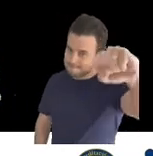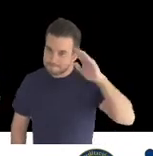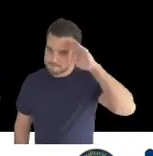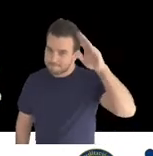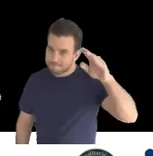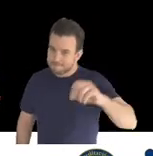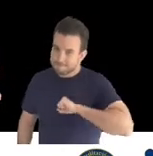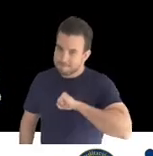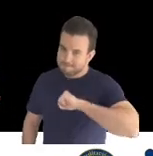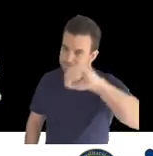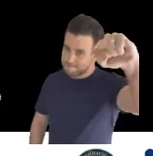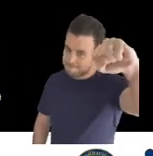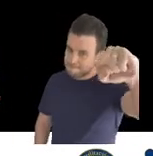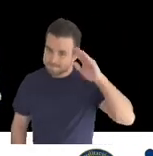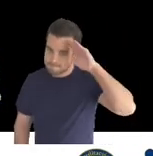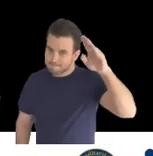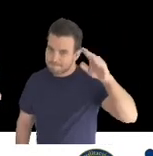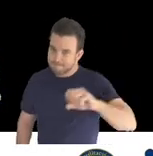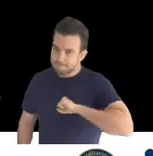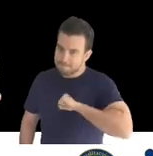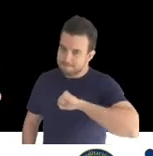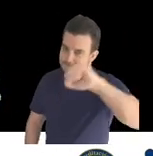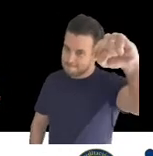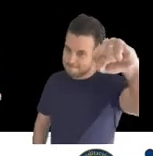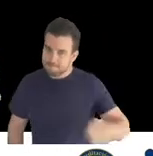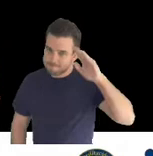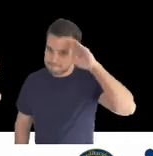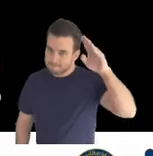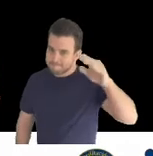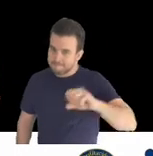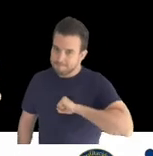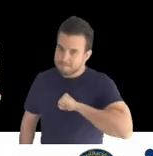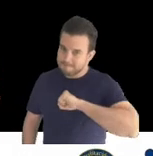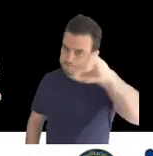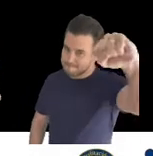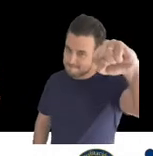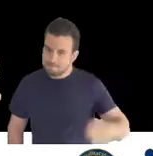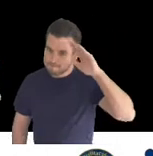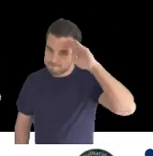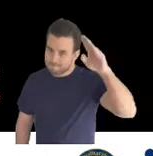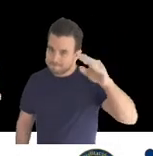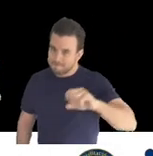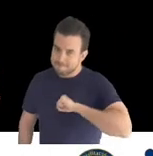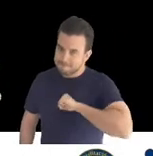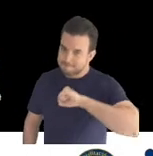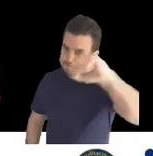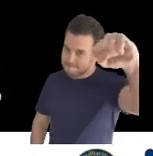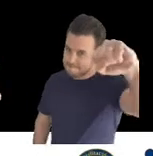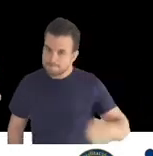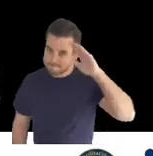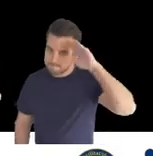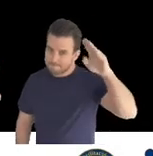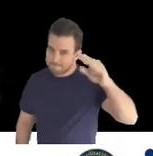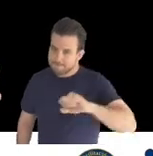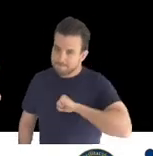Cátedras de Universidades como la Cielo de Toleda en Bogotá. Quiero algo como paralelo a mi trabajo